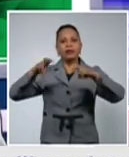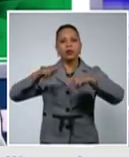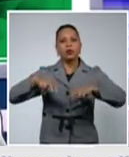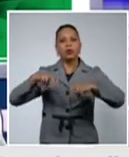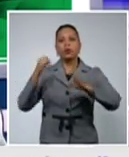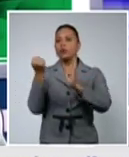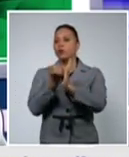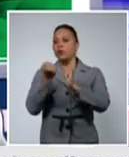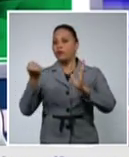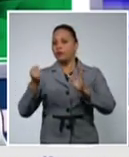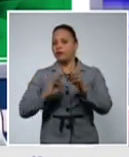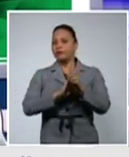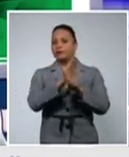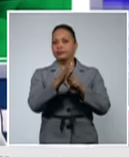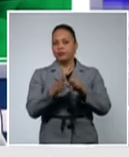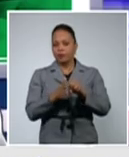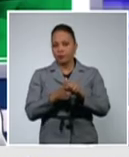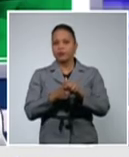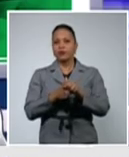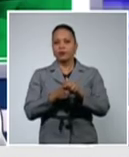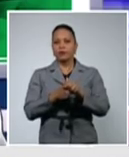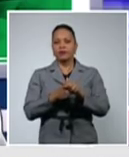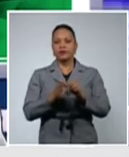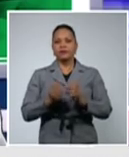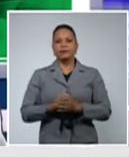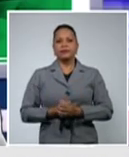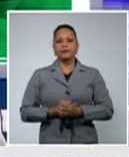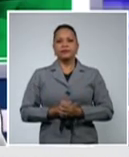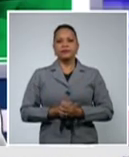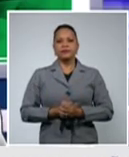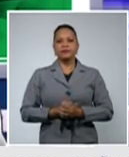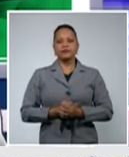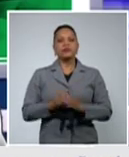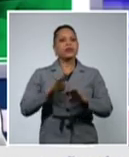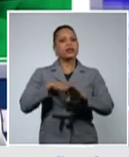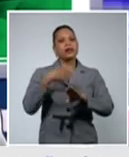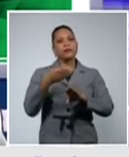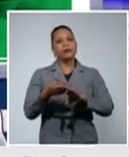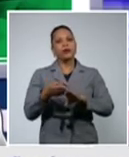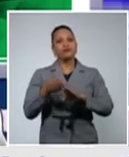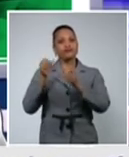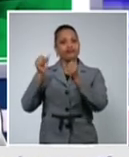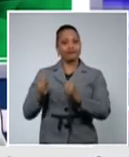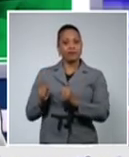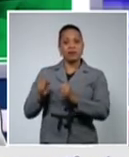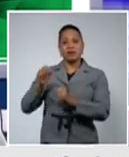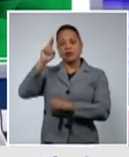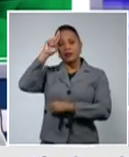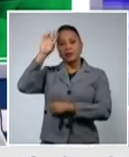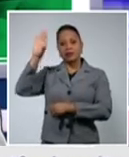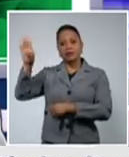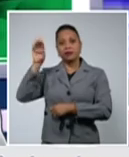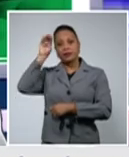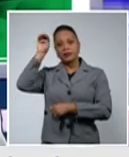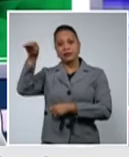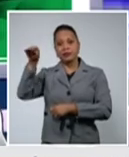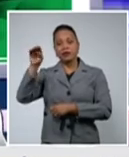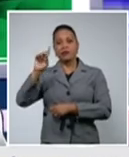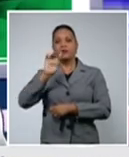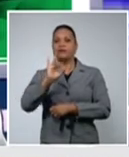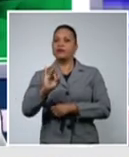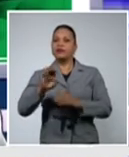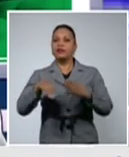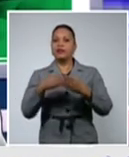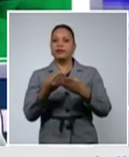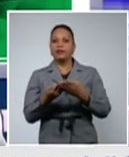el diagnóstico, y después de una permanencia de siete días ingresado, dos días de ellos